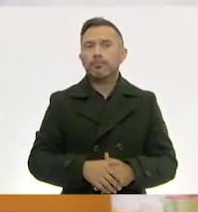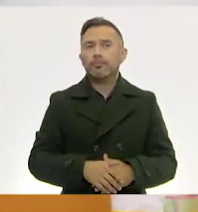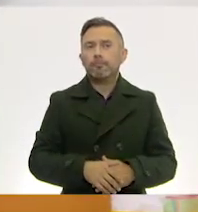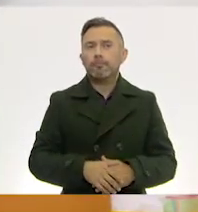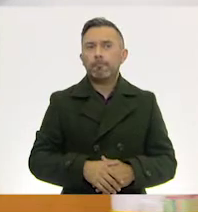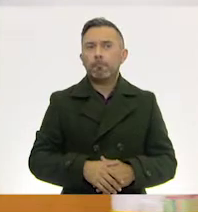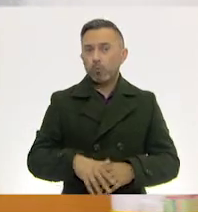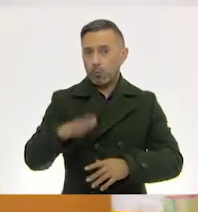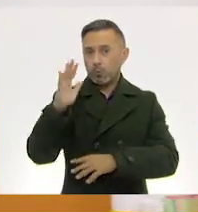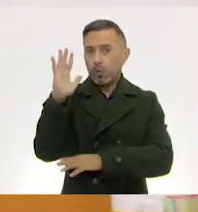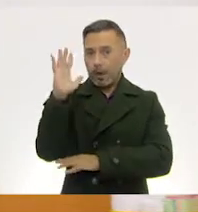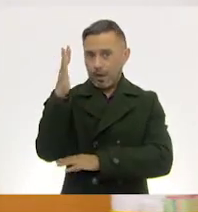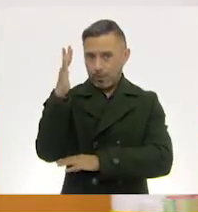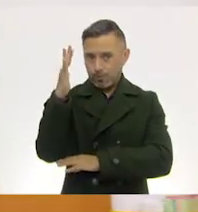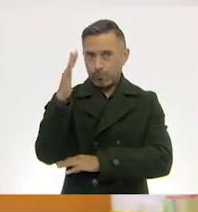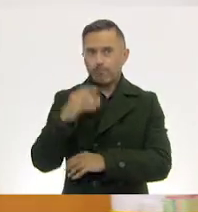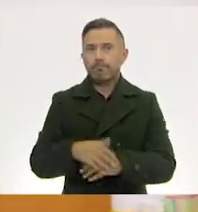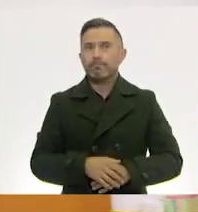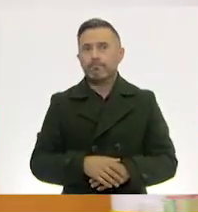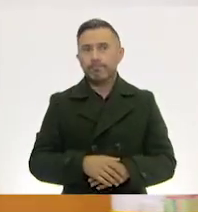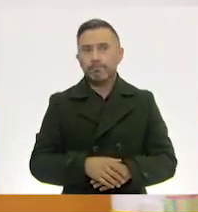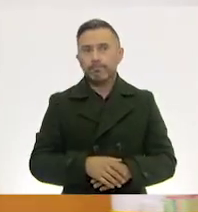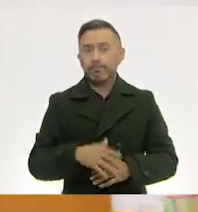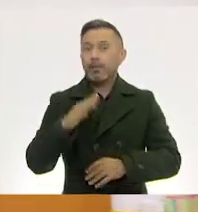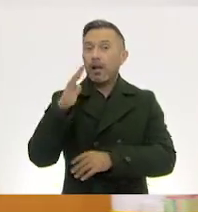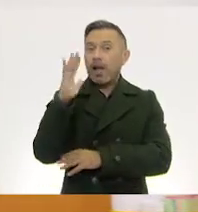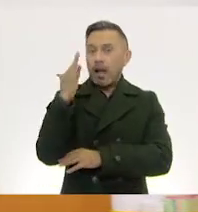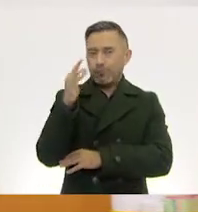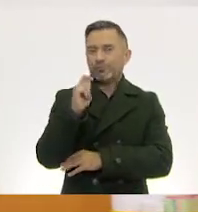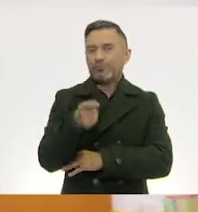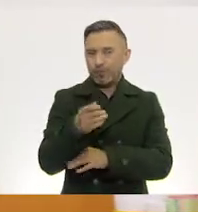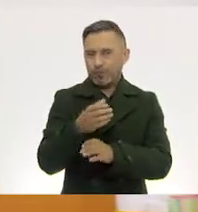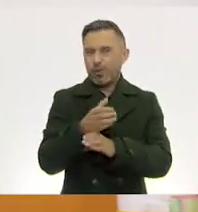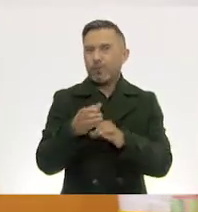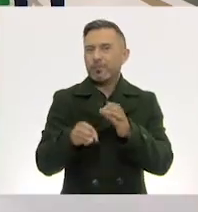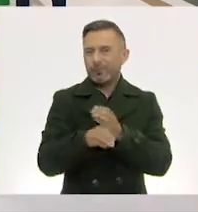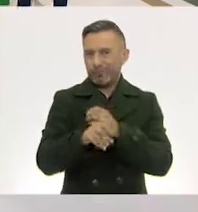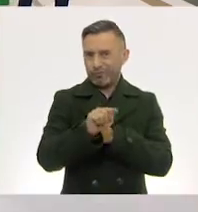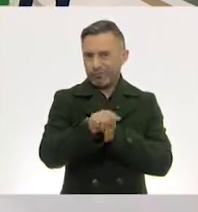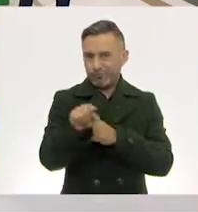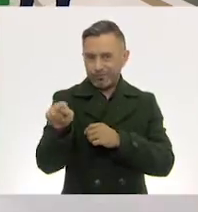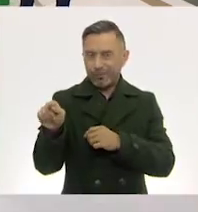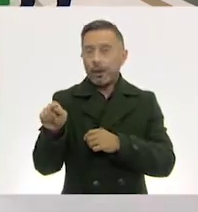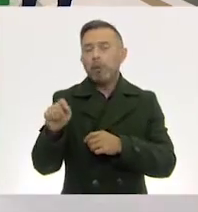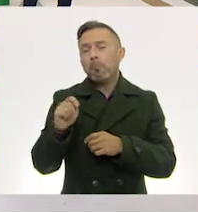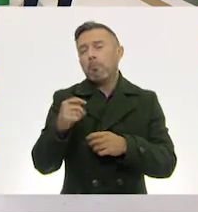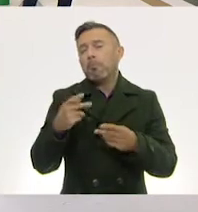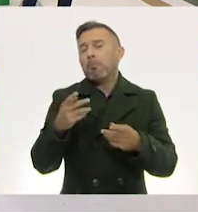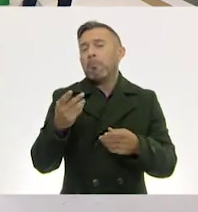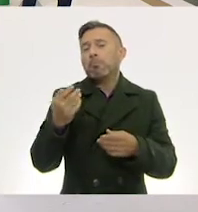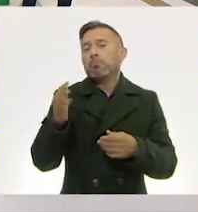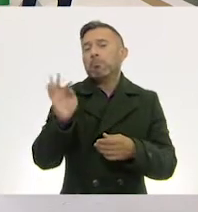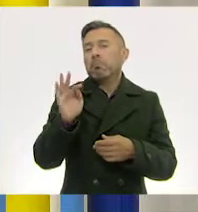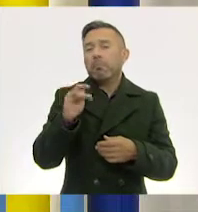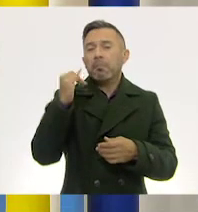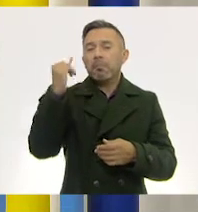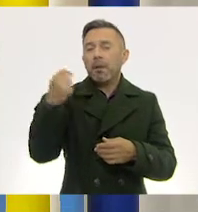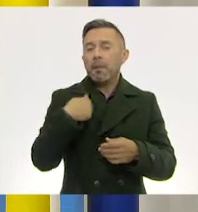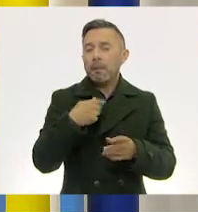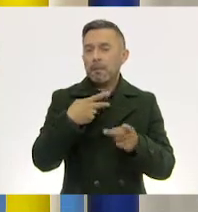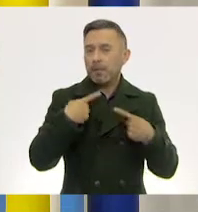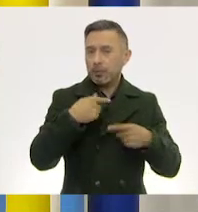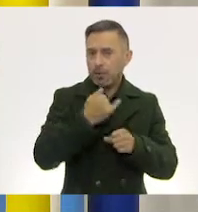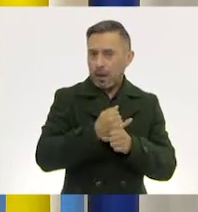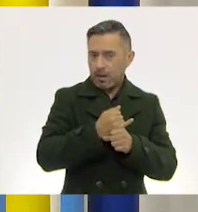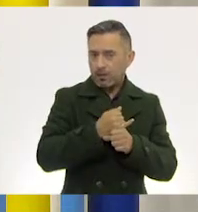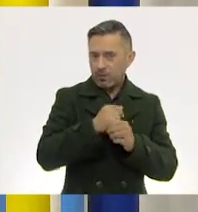Un árbol Que son Los objetos Ah, claro Veos Pueden ser personajes O pueden ser objetos O